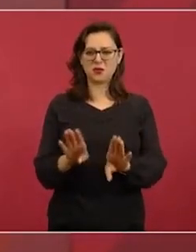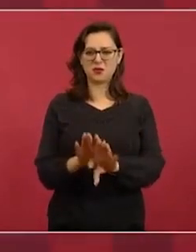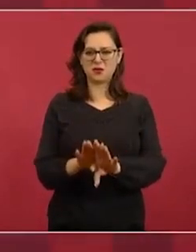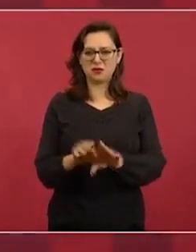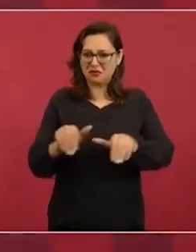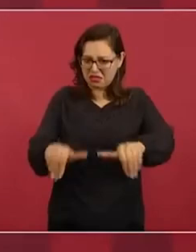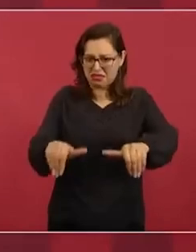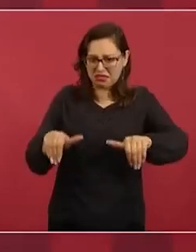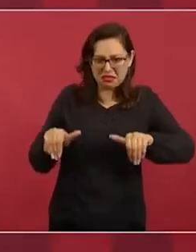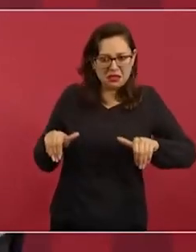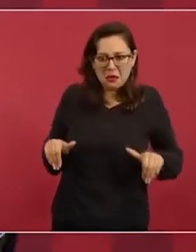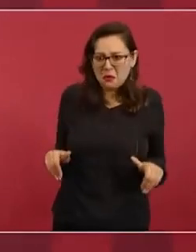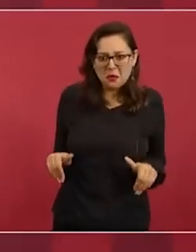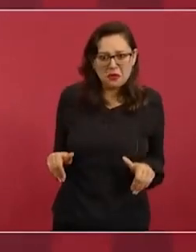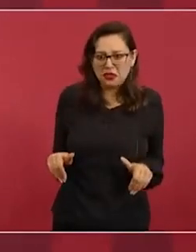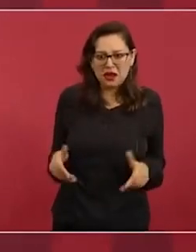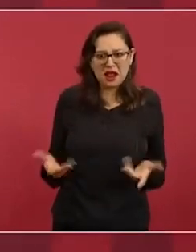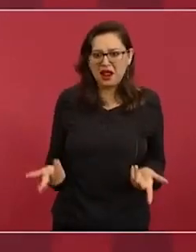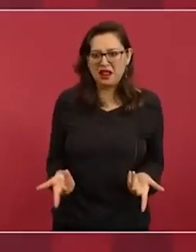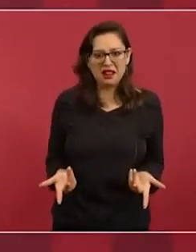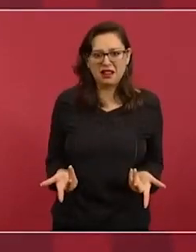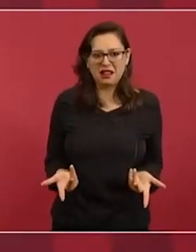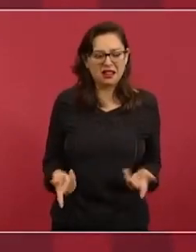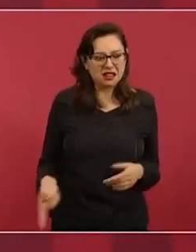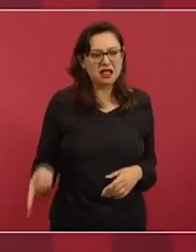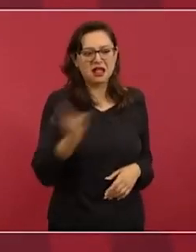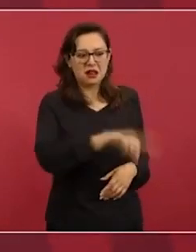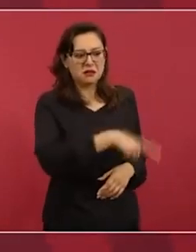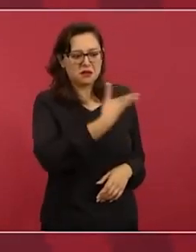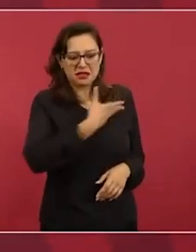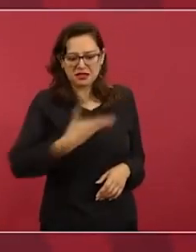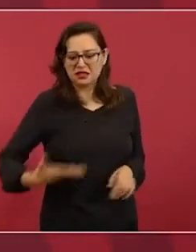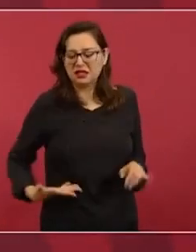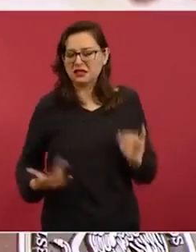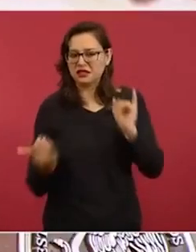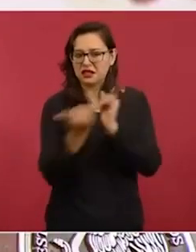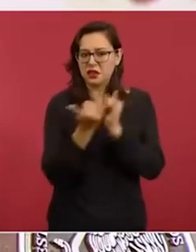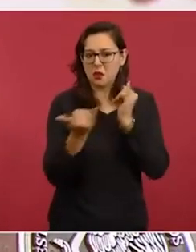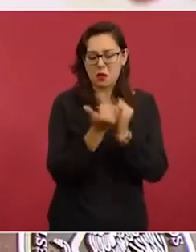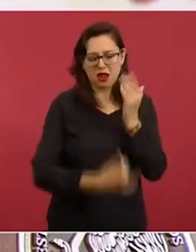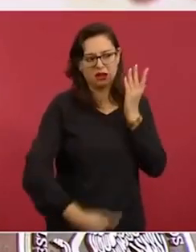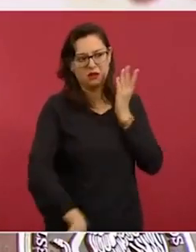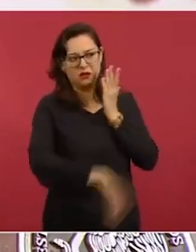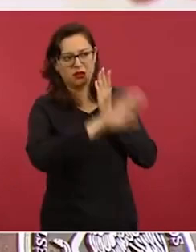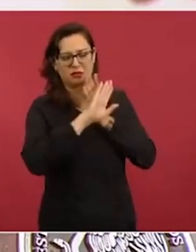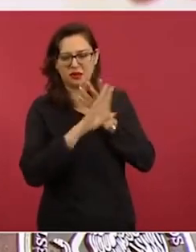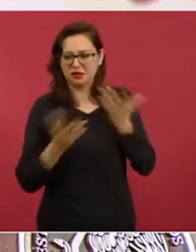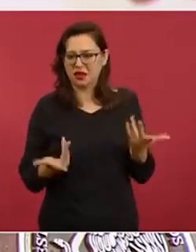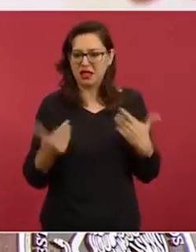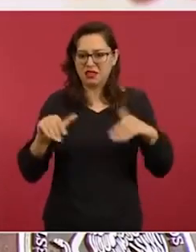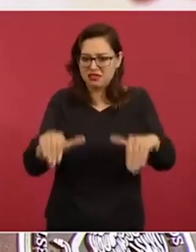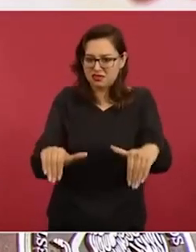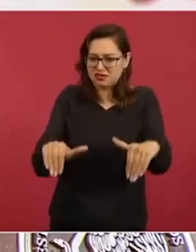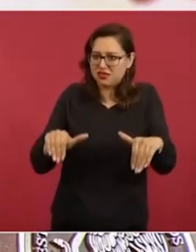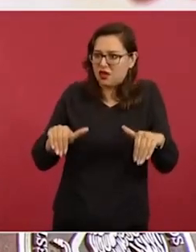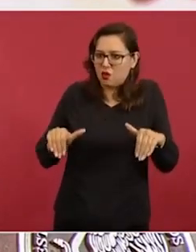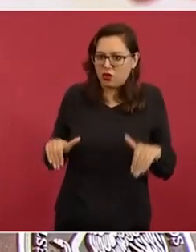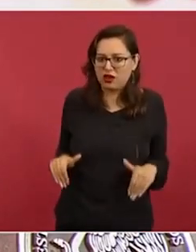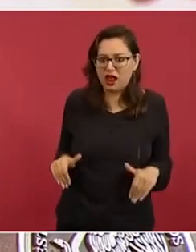Así, pues no se actúa con